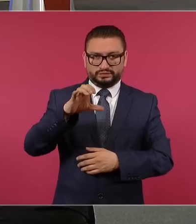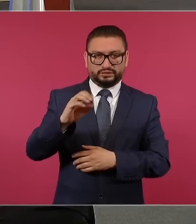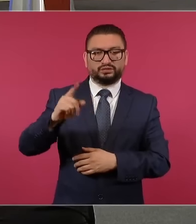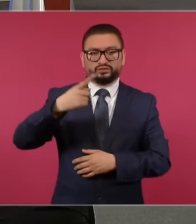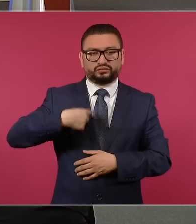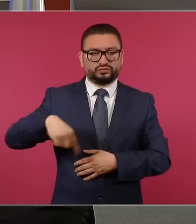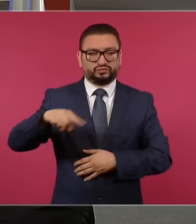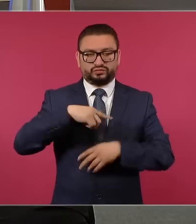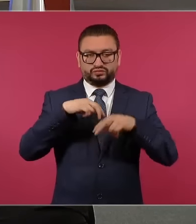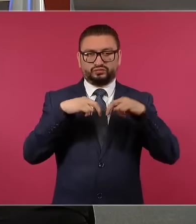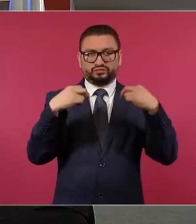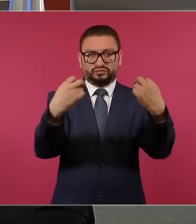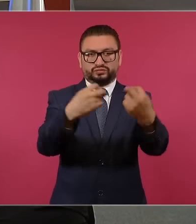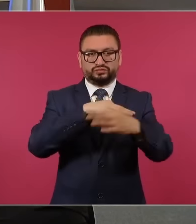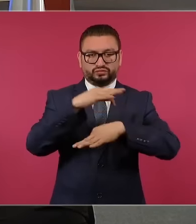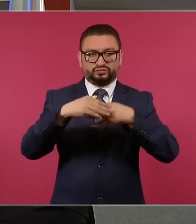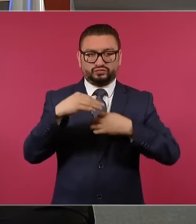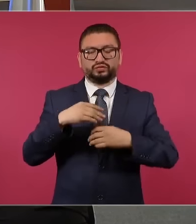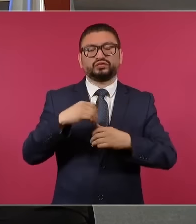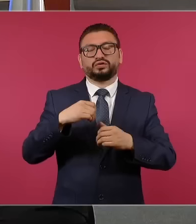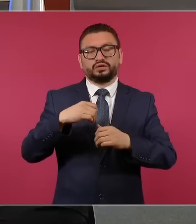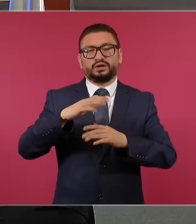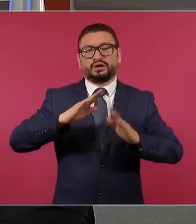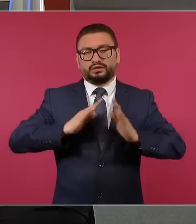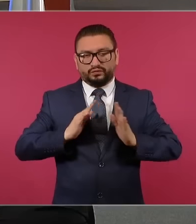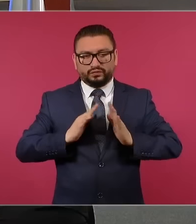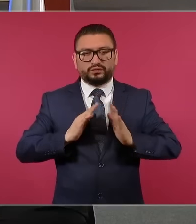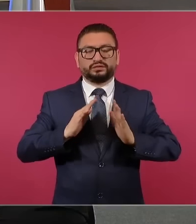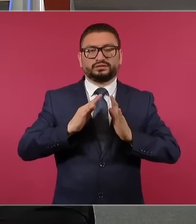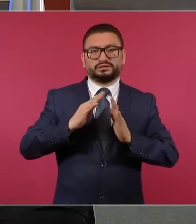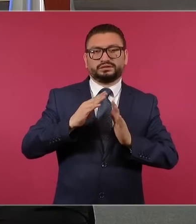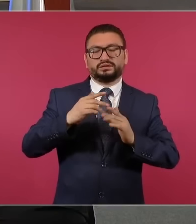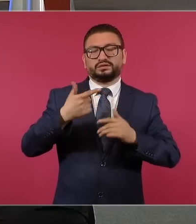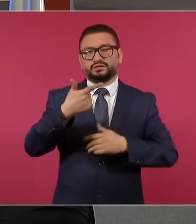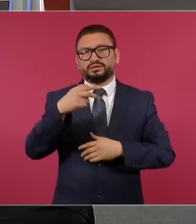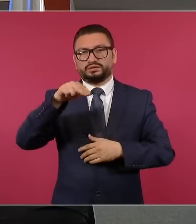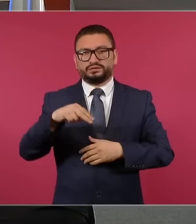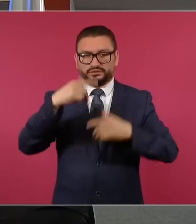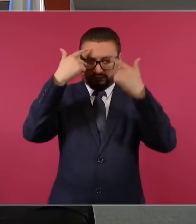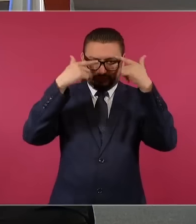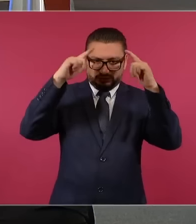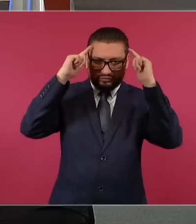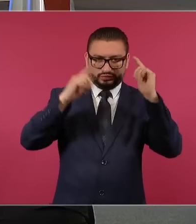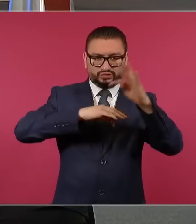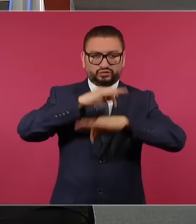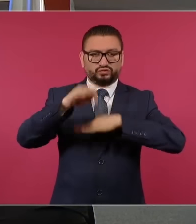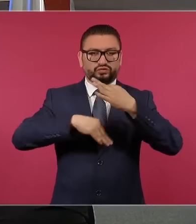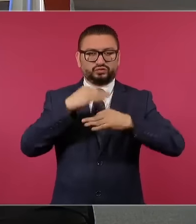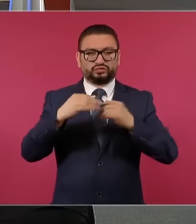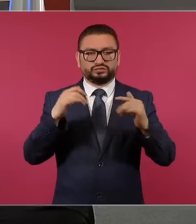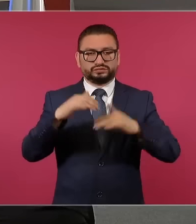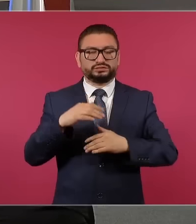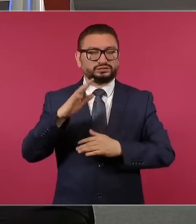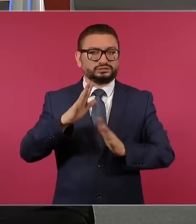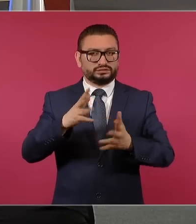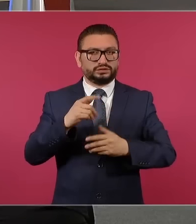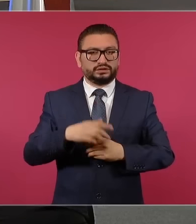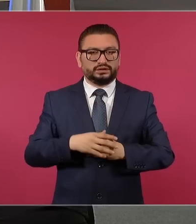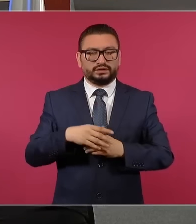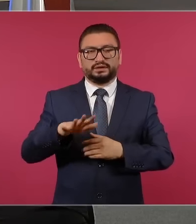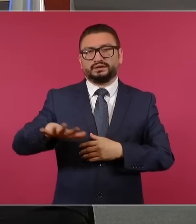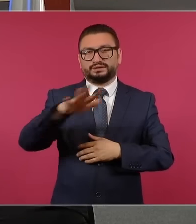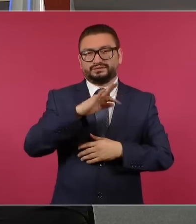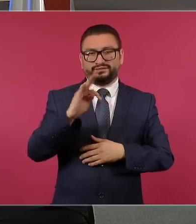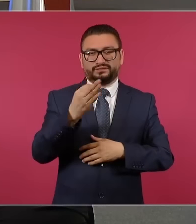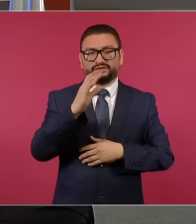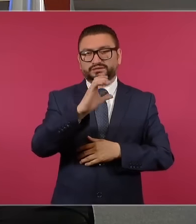estamos todas las fuerzas federales, el ejército, la Guardia Nacional, la Marina, todo el equipo ya está en la Dirección Federal de